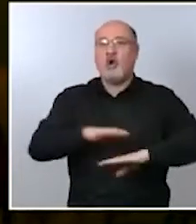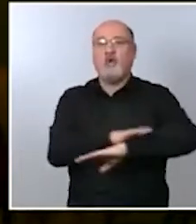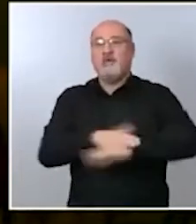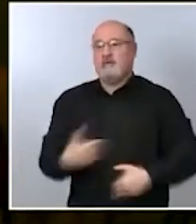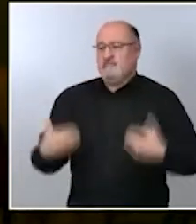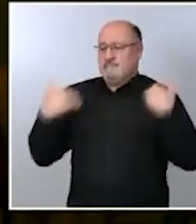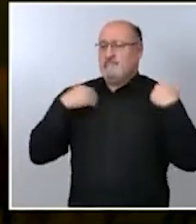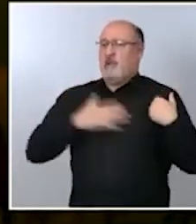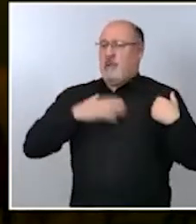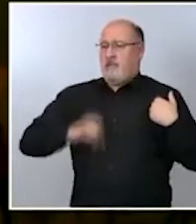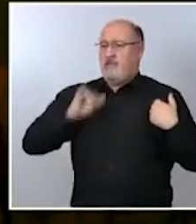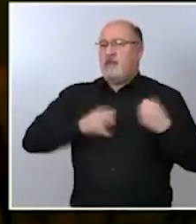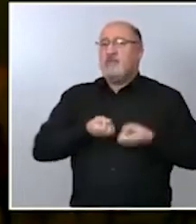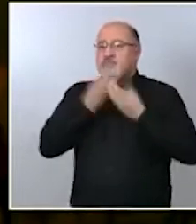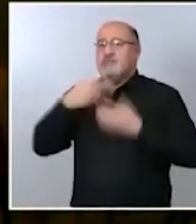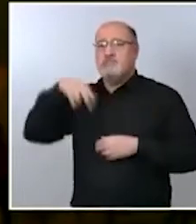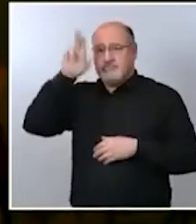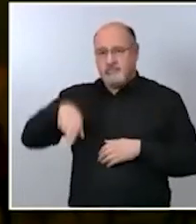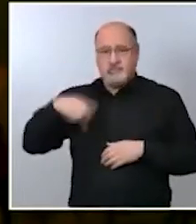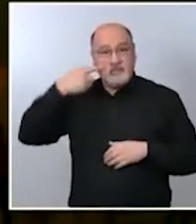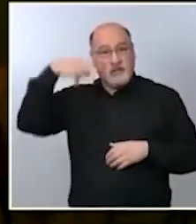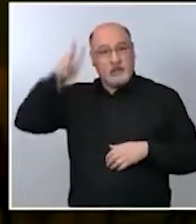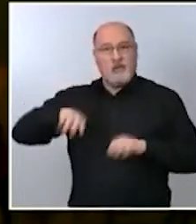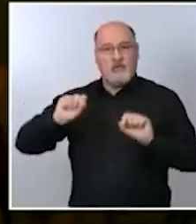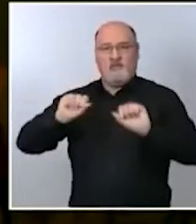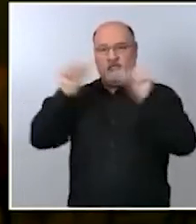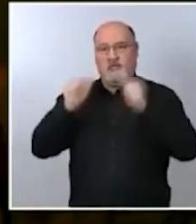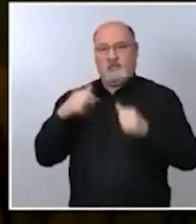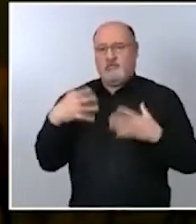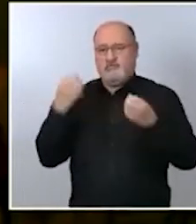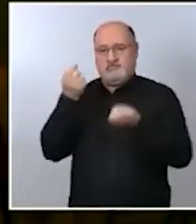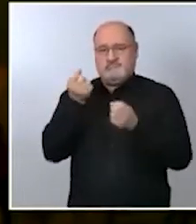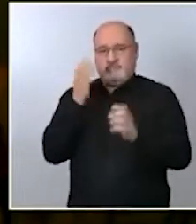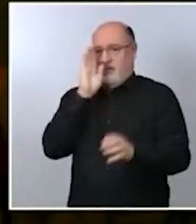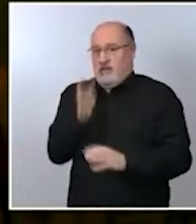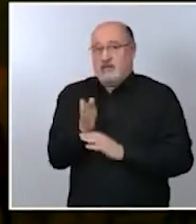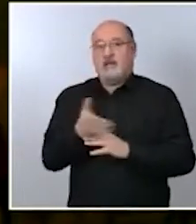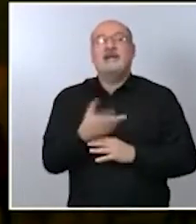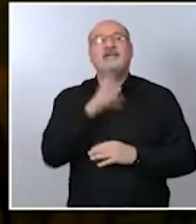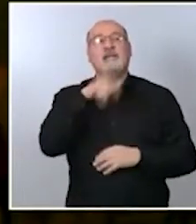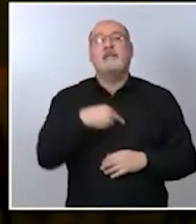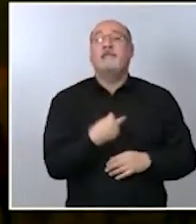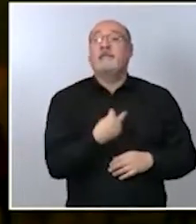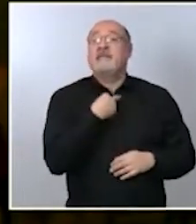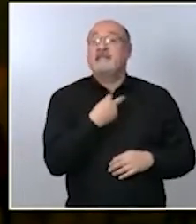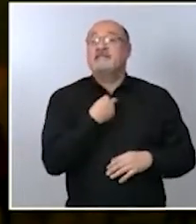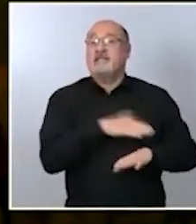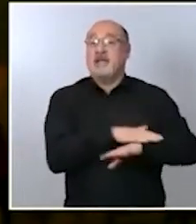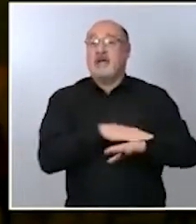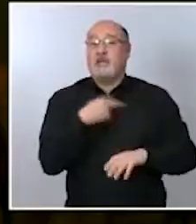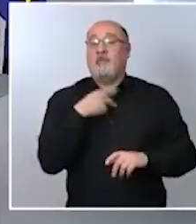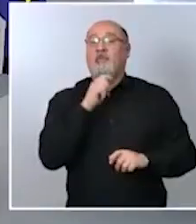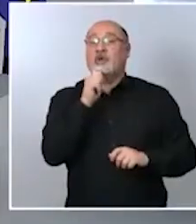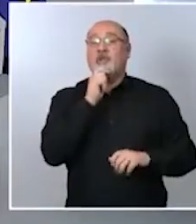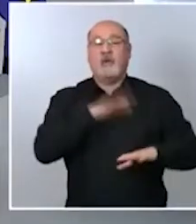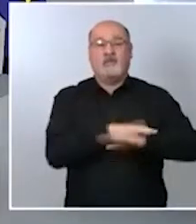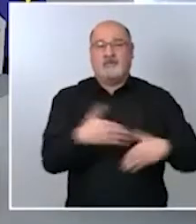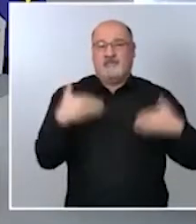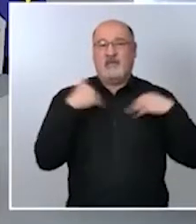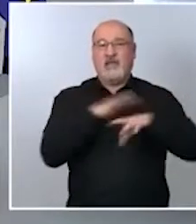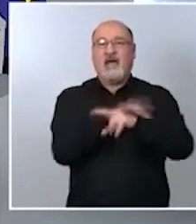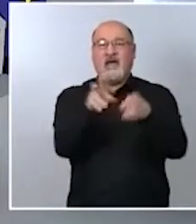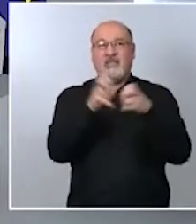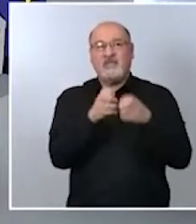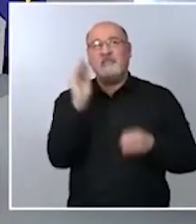otra pregunta que esta sería más para la ministra portavoz y responsable de Hacienda es si está de acuerdo con la